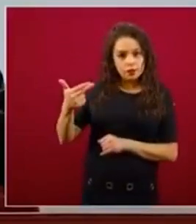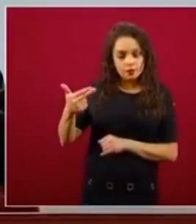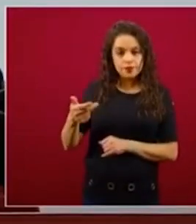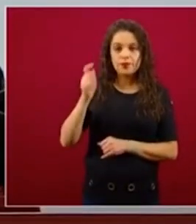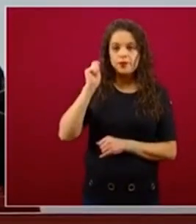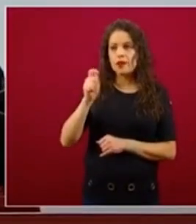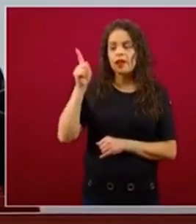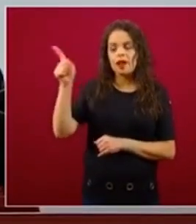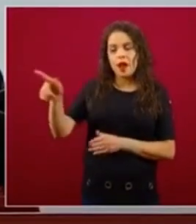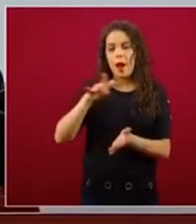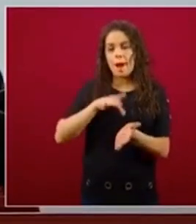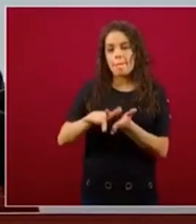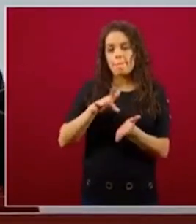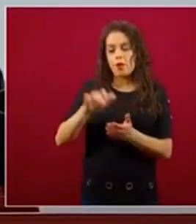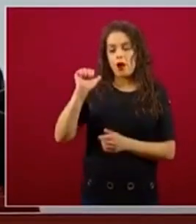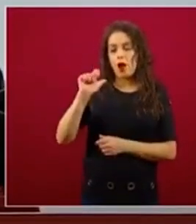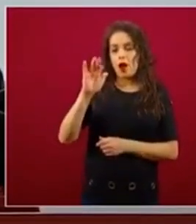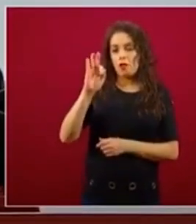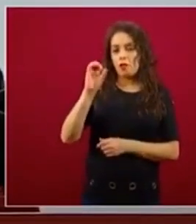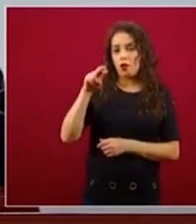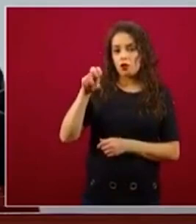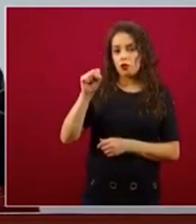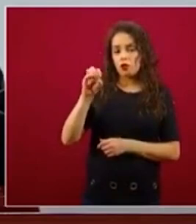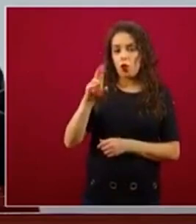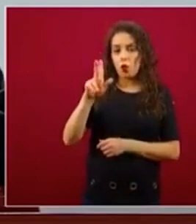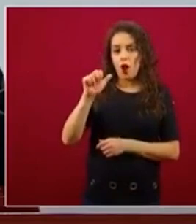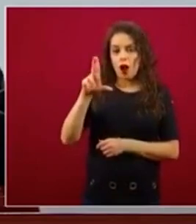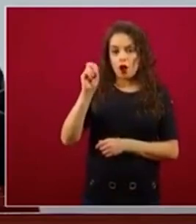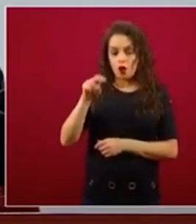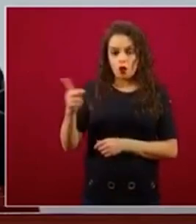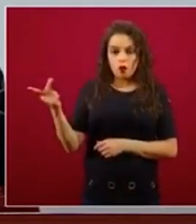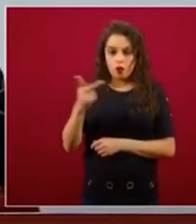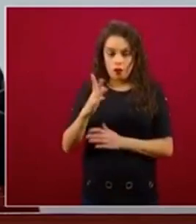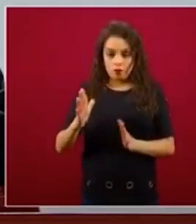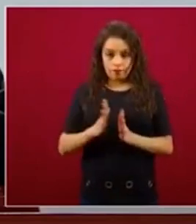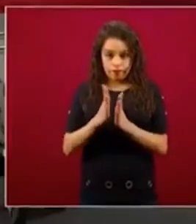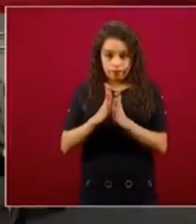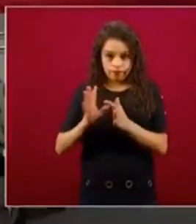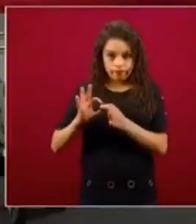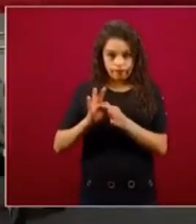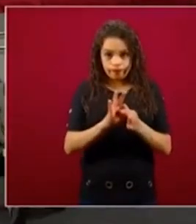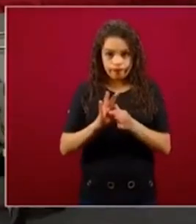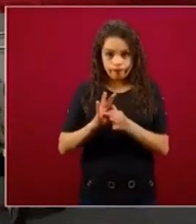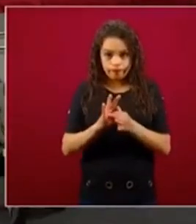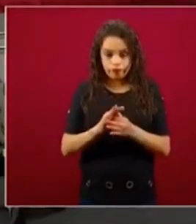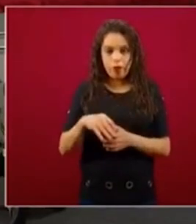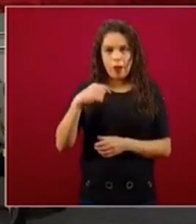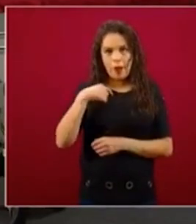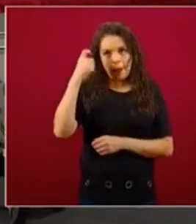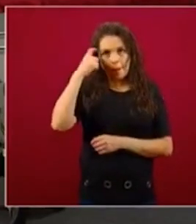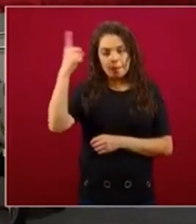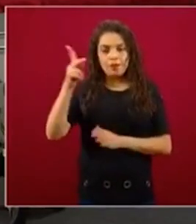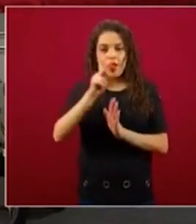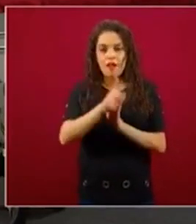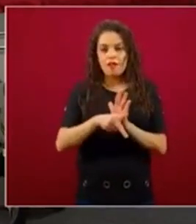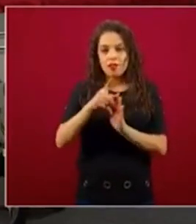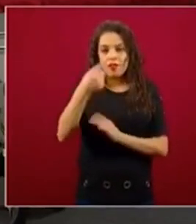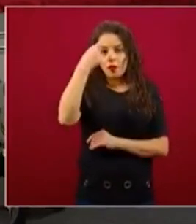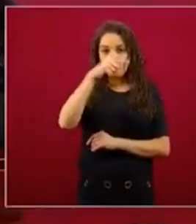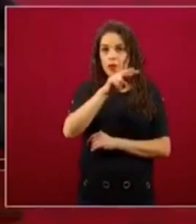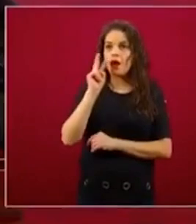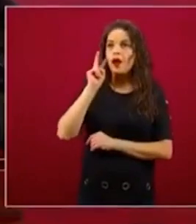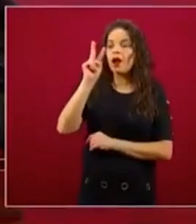Cuarón y Participan hemos creado un video que busca sensibilizar, pero un video